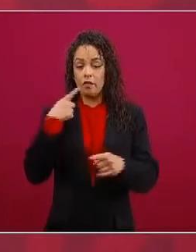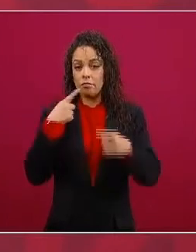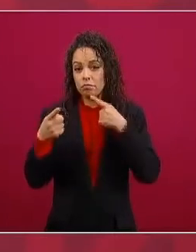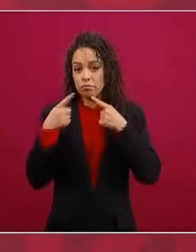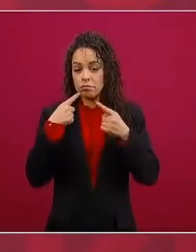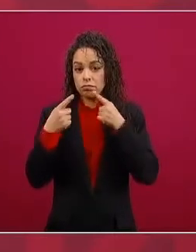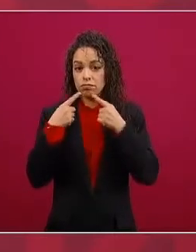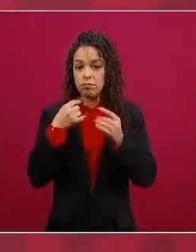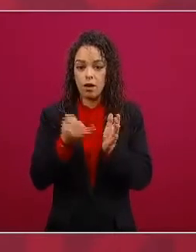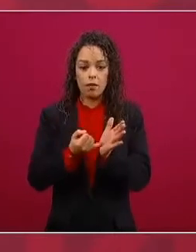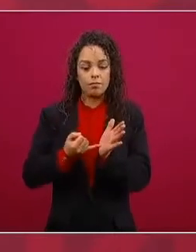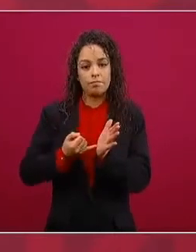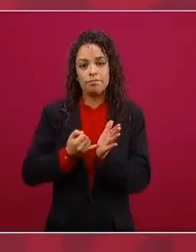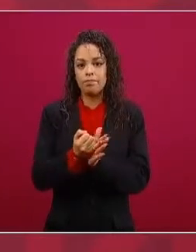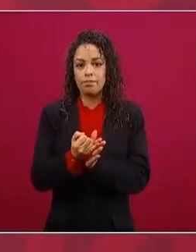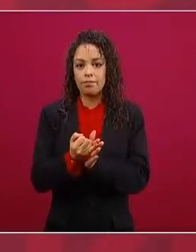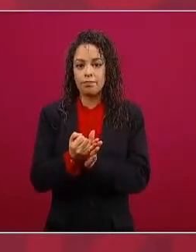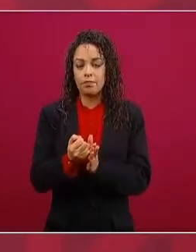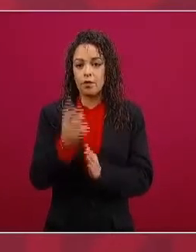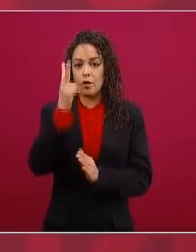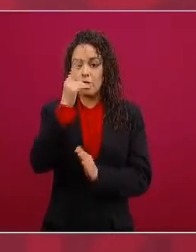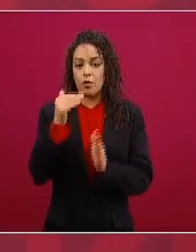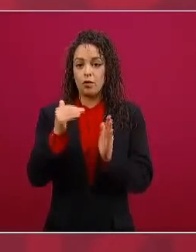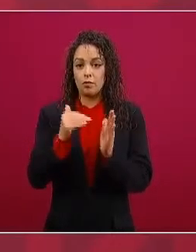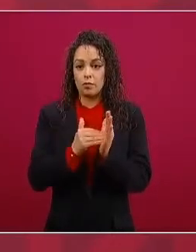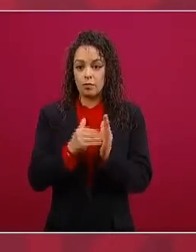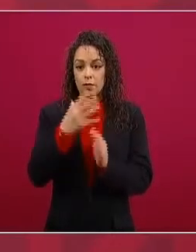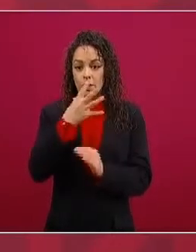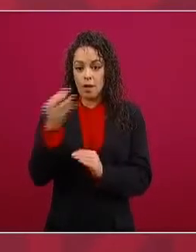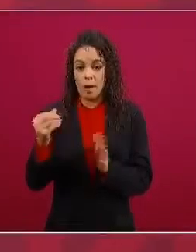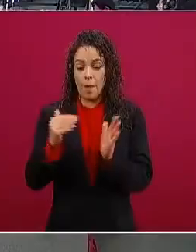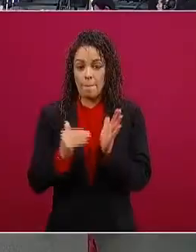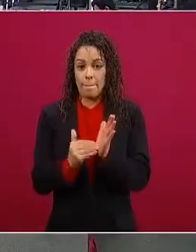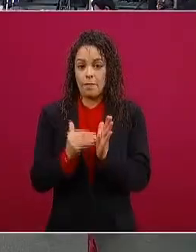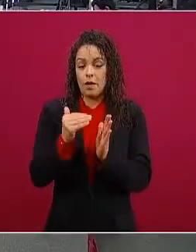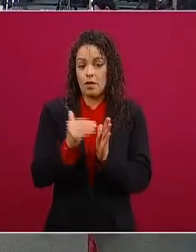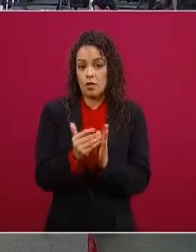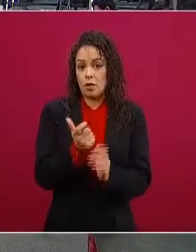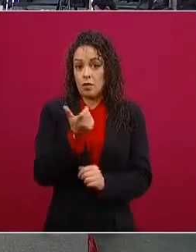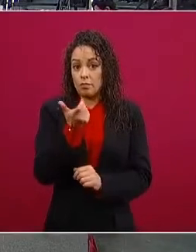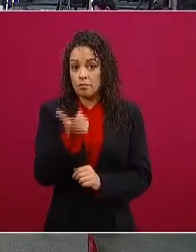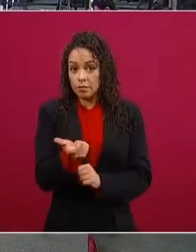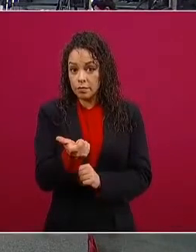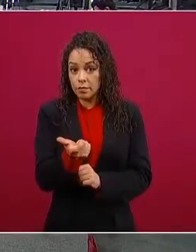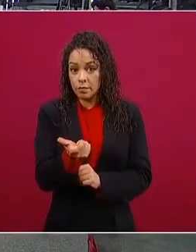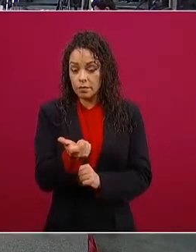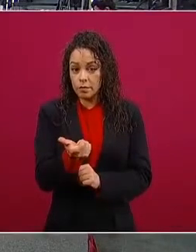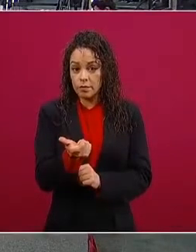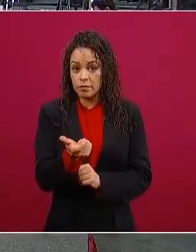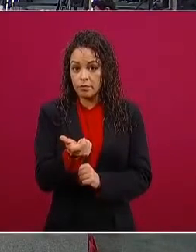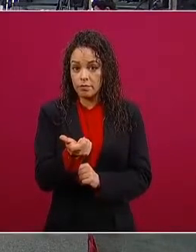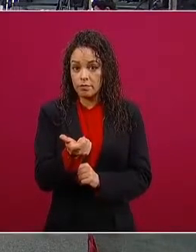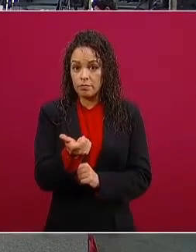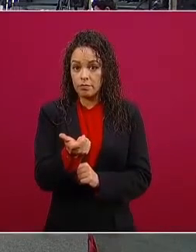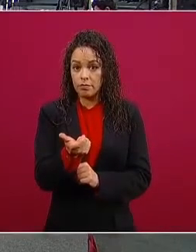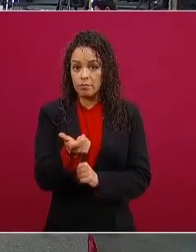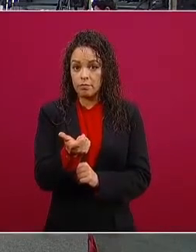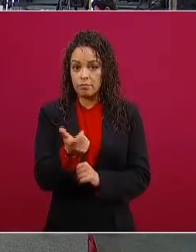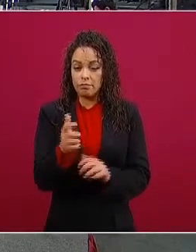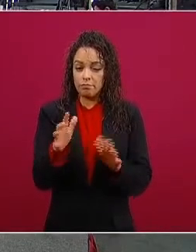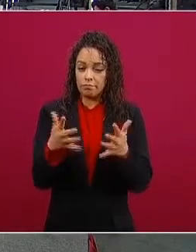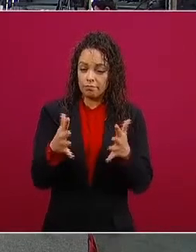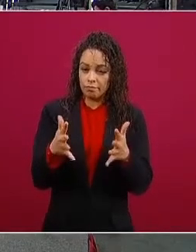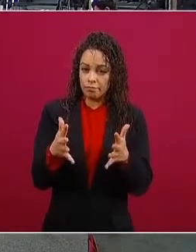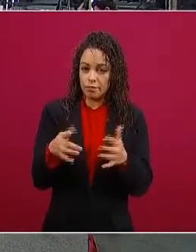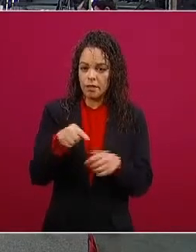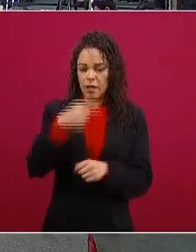los dos mil quinientos millones de pesos aproximadamente que se van a obtener es para la compra de